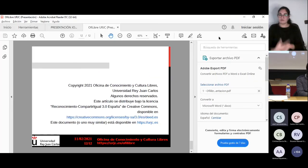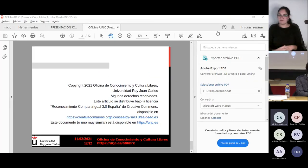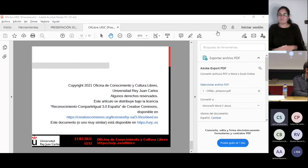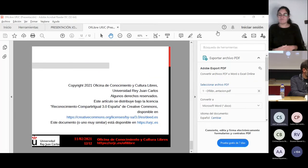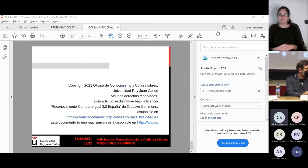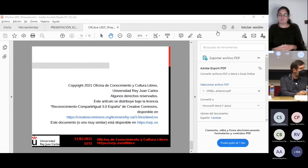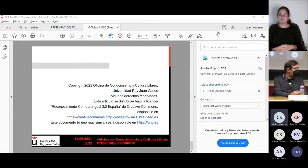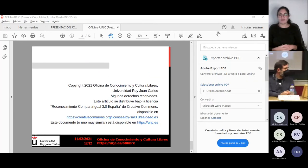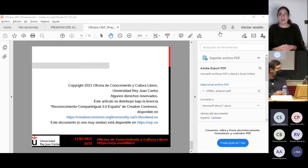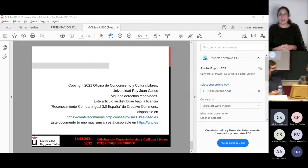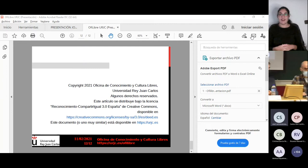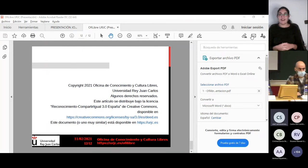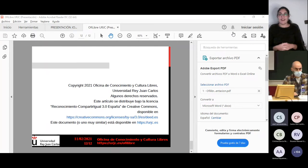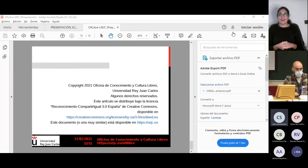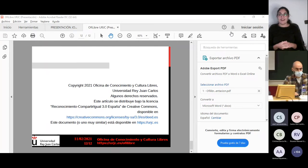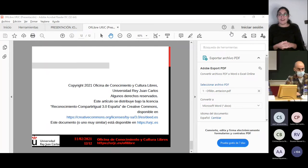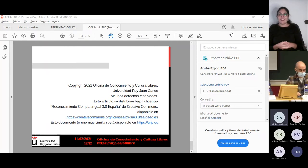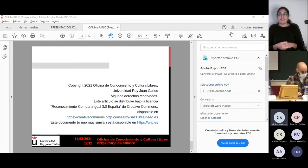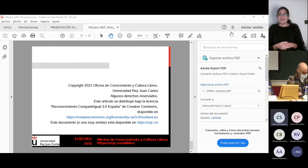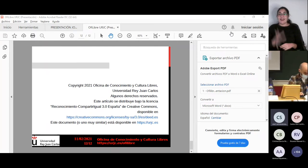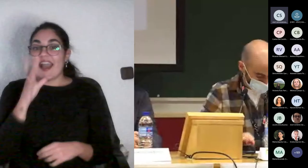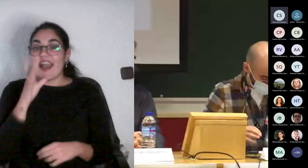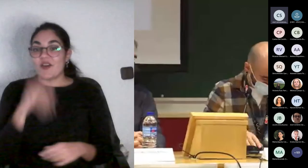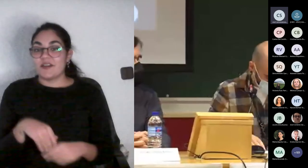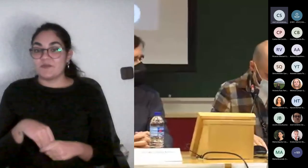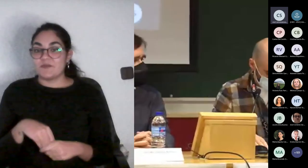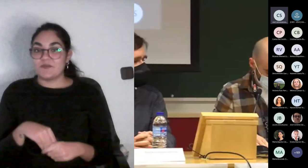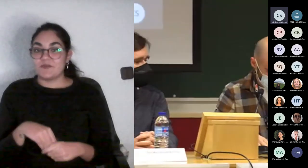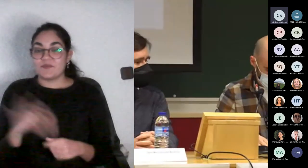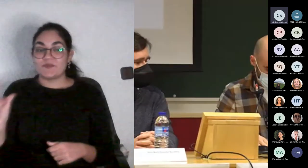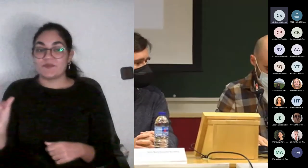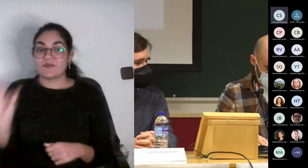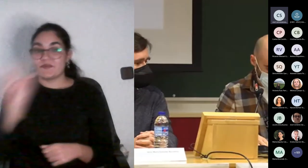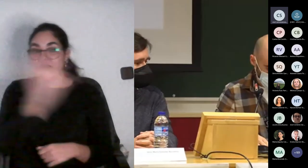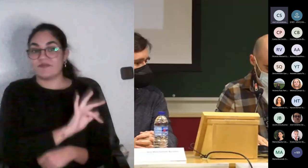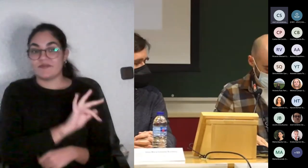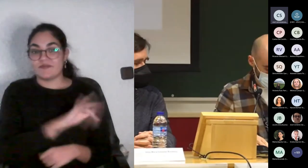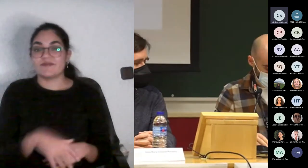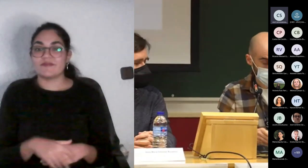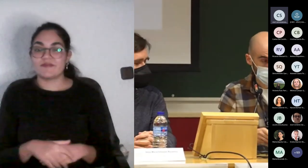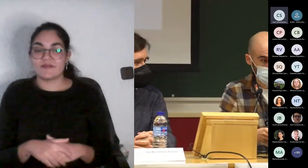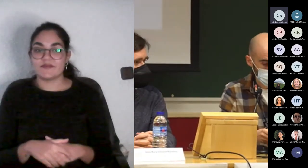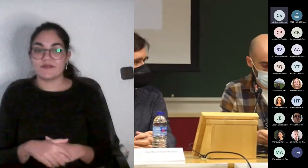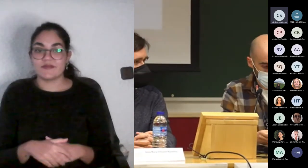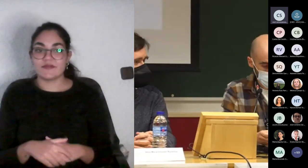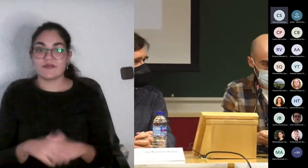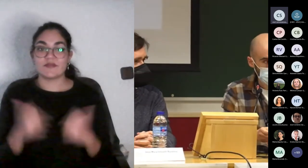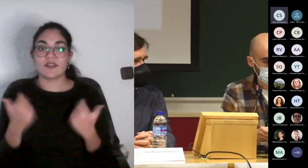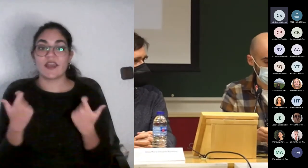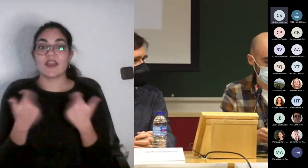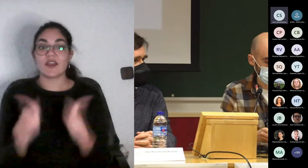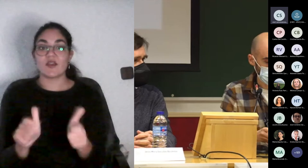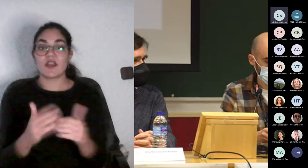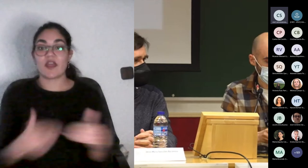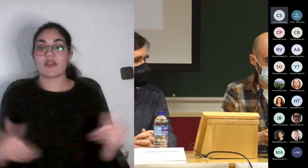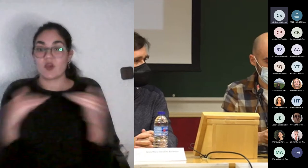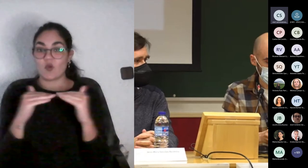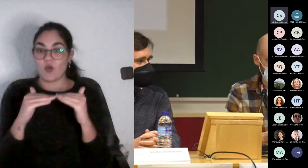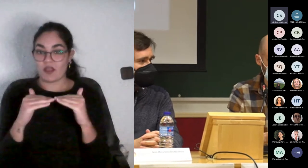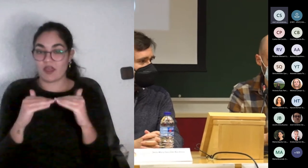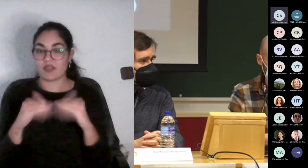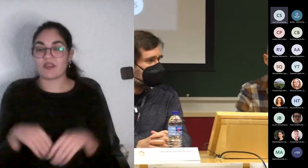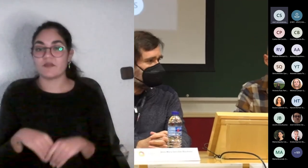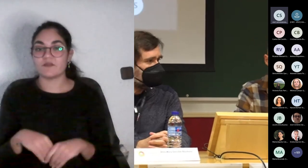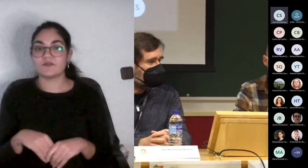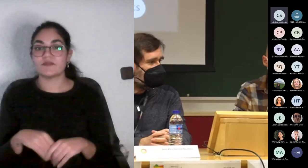Y bueno, pues ahora vamos a dar paso a la unidad de igualdad, donde por un